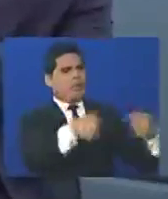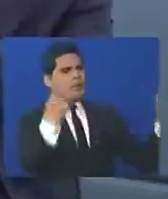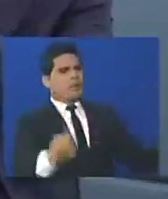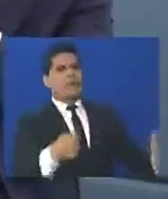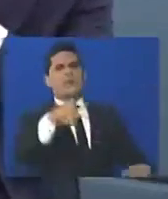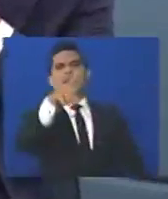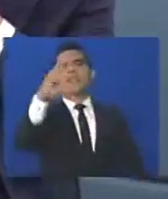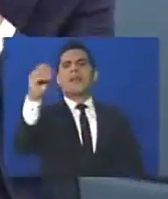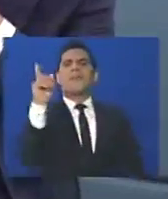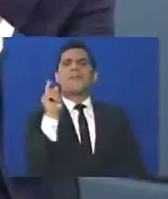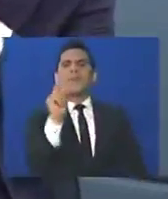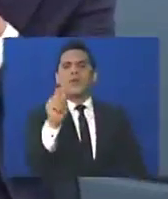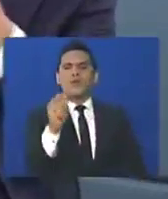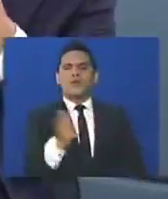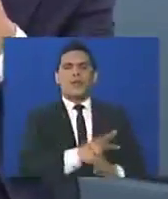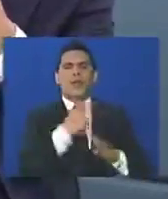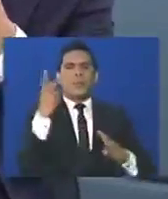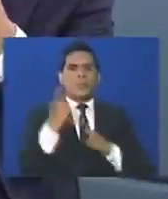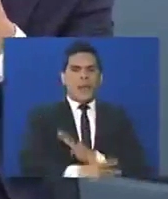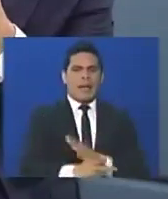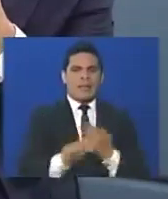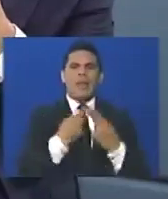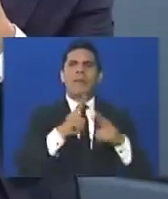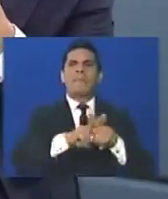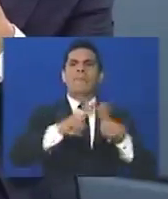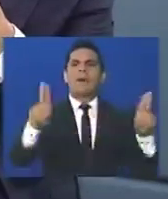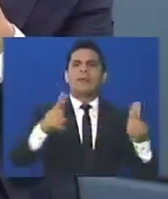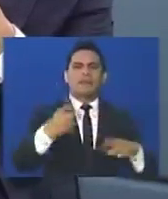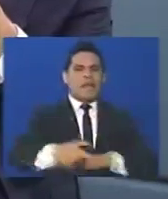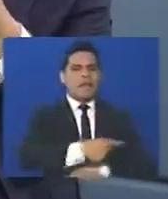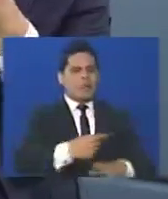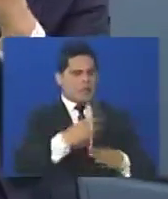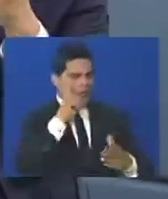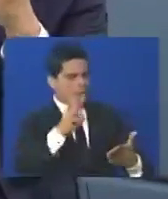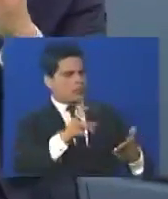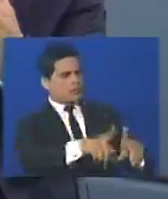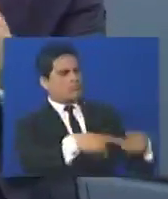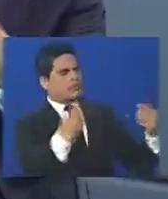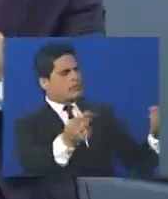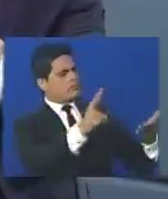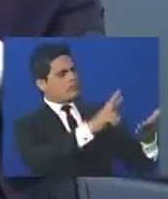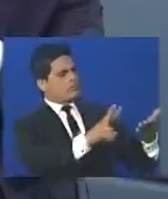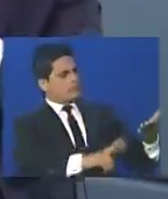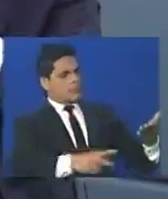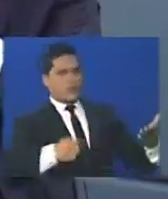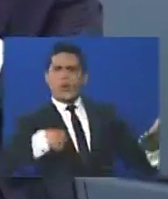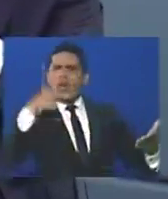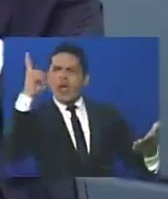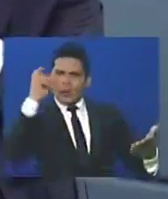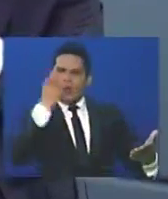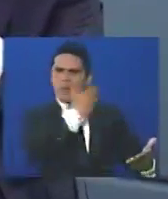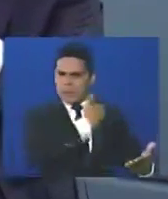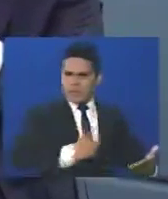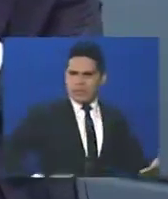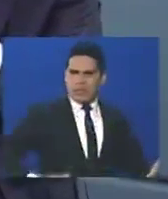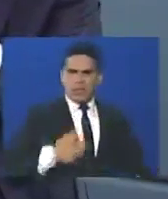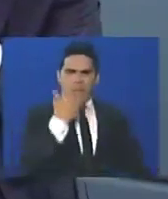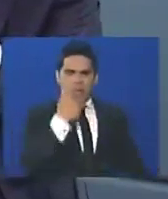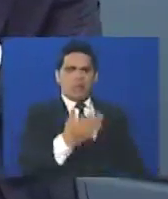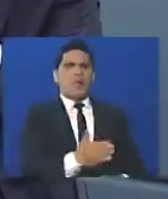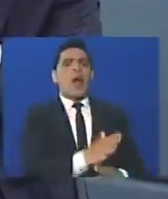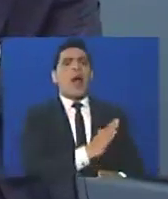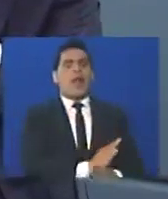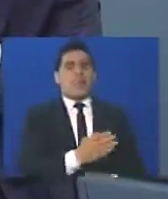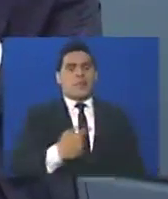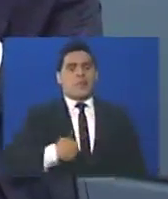puntos del plan de pacificación. Y una de las cosas que le vi y escuché al señor presidente, que ya yo se lo había